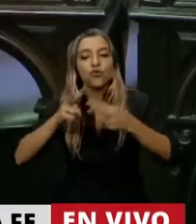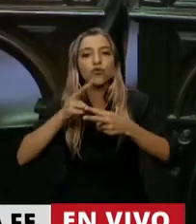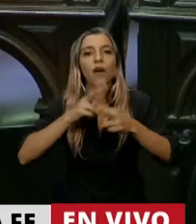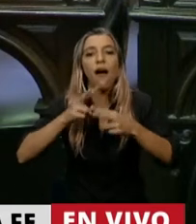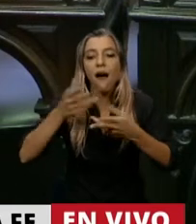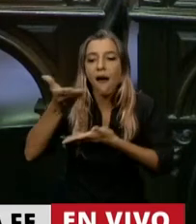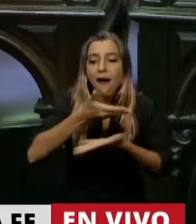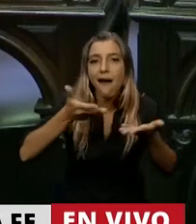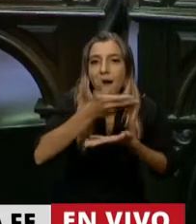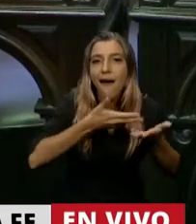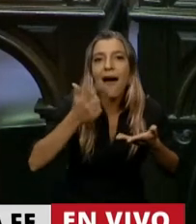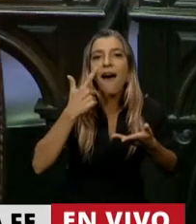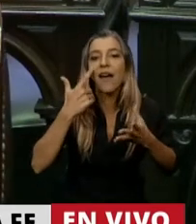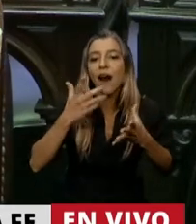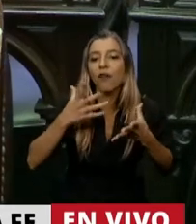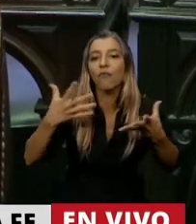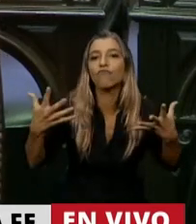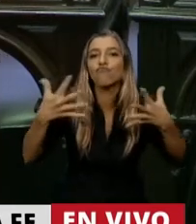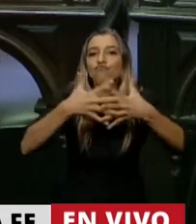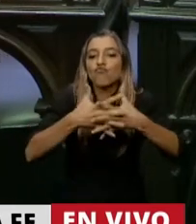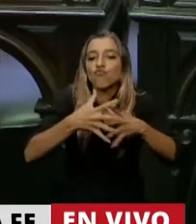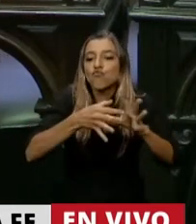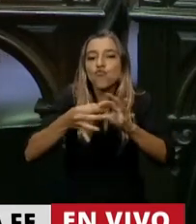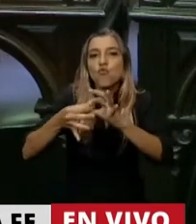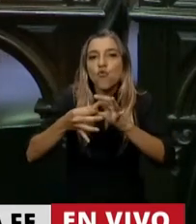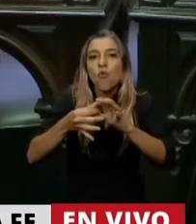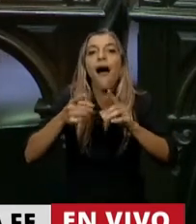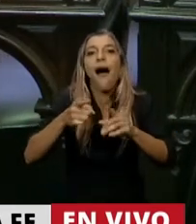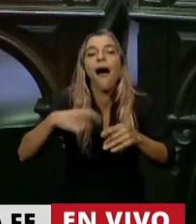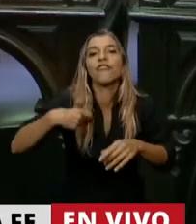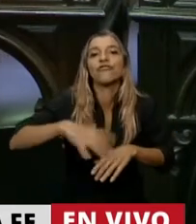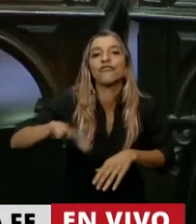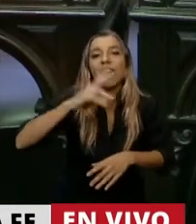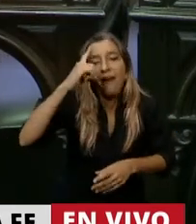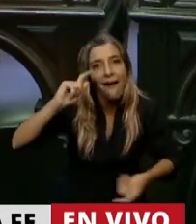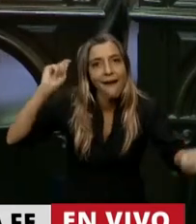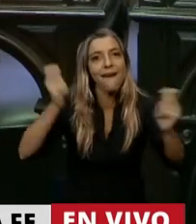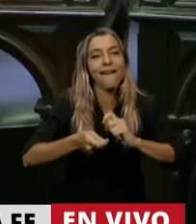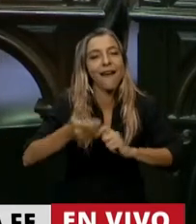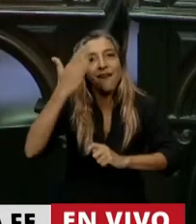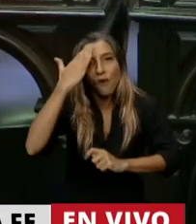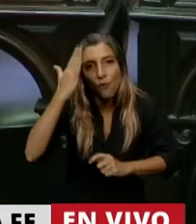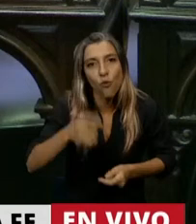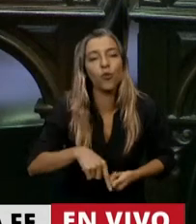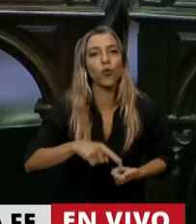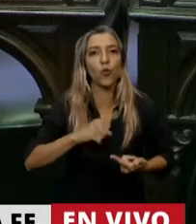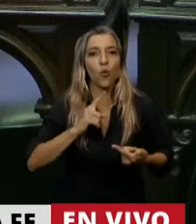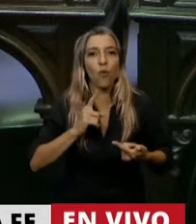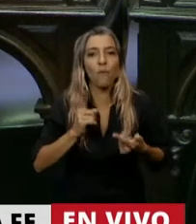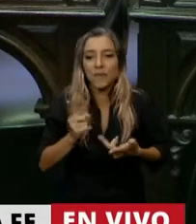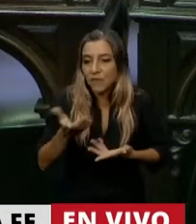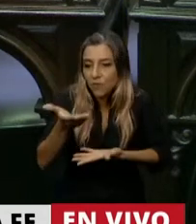integrando. Desde un cambio antropológico y un cambio social, desde el bien común, desde la amistad social,